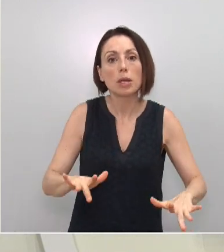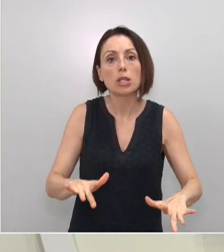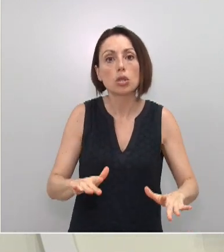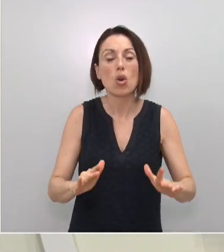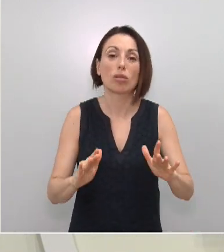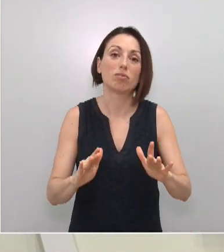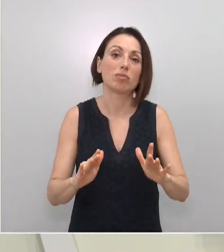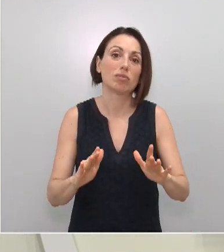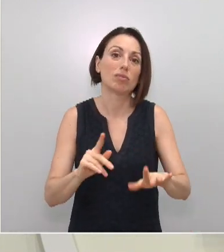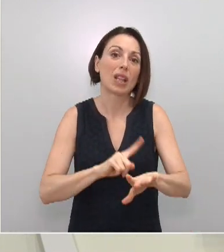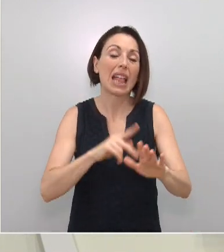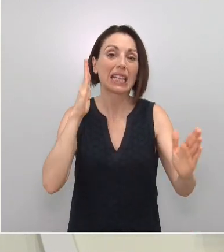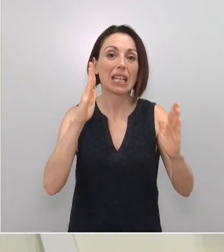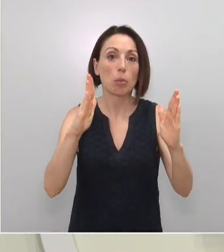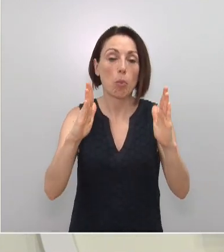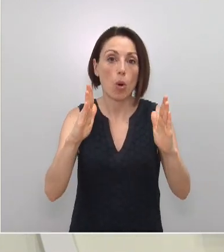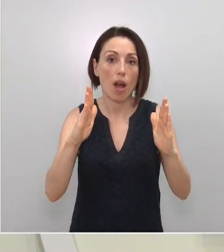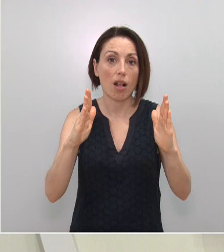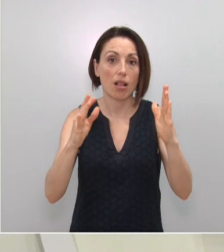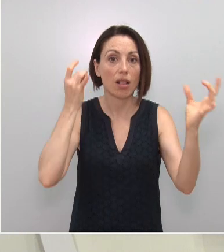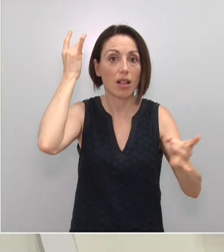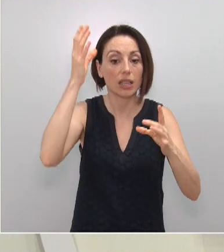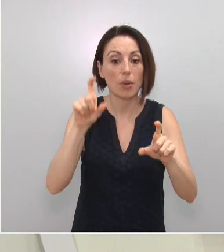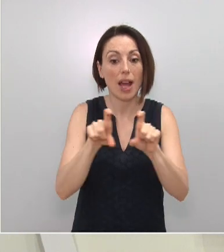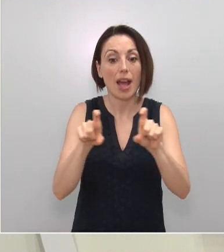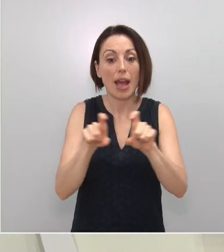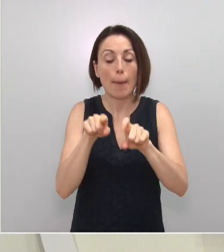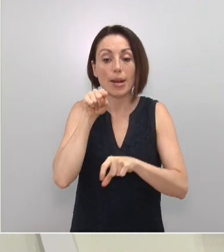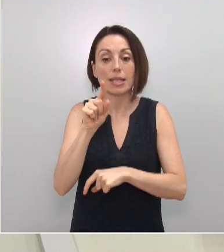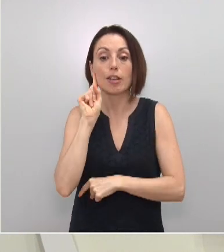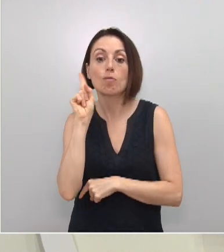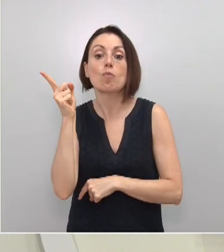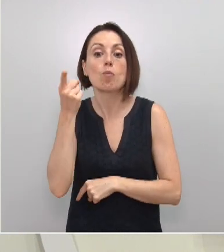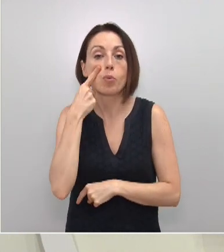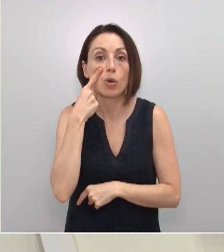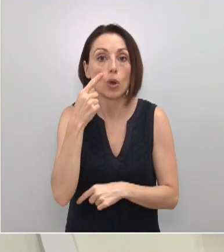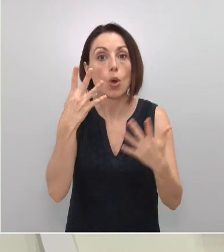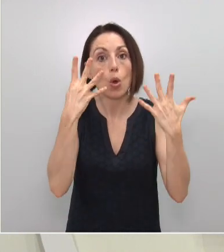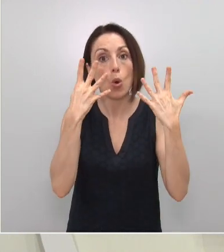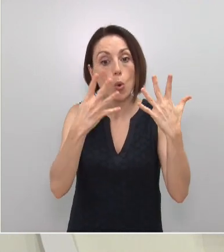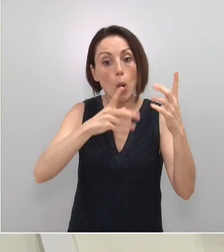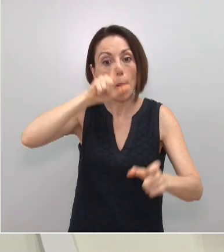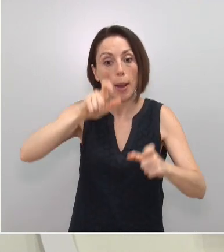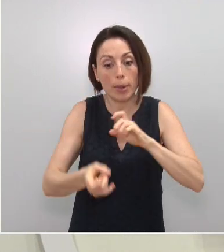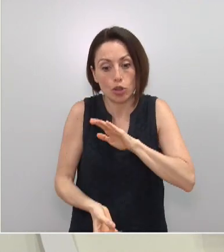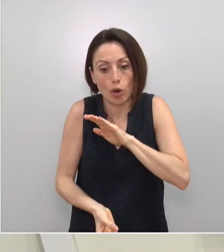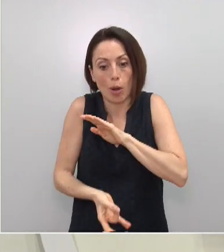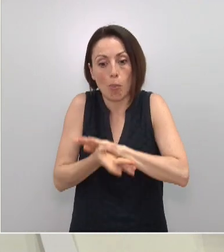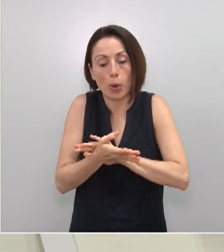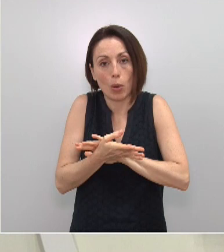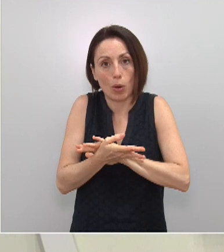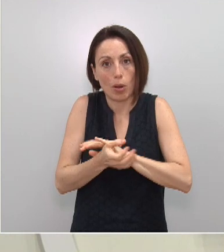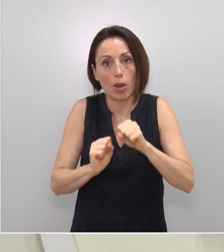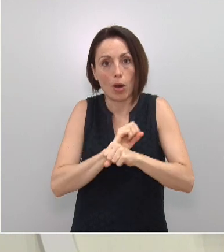de la empresa en la que, de momento, hemos detectado nueve casos positivos de los 100 primeros